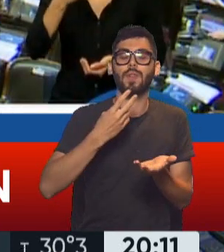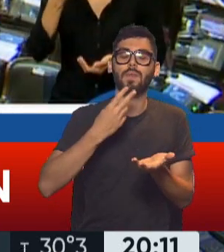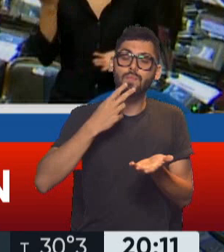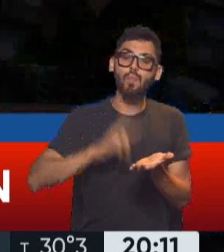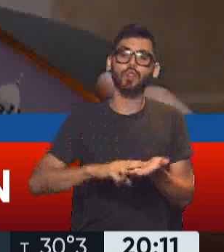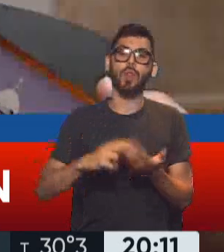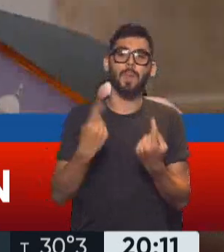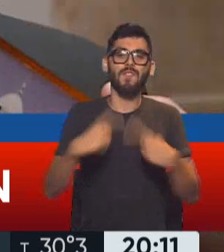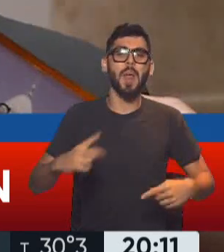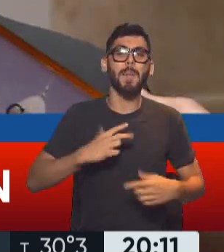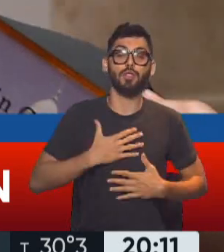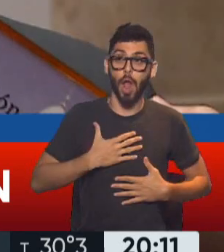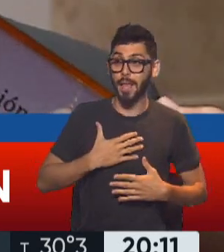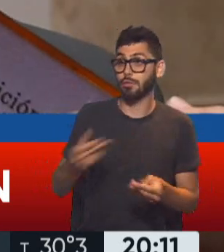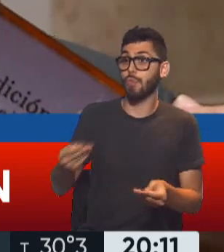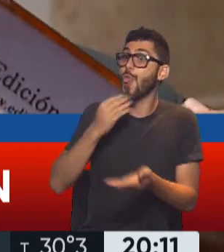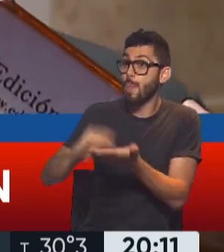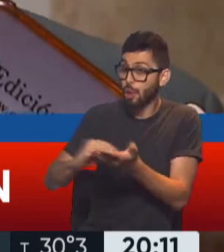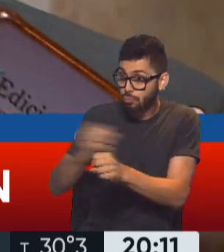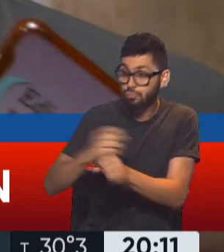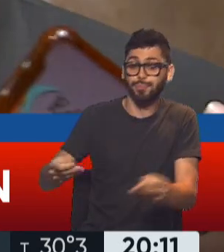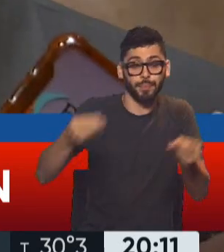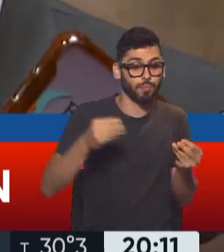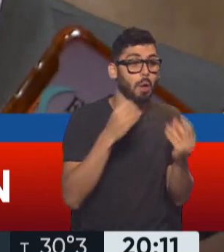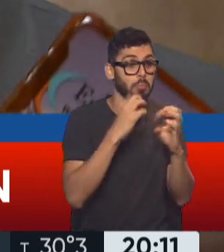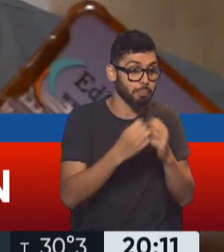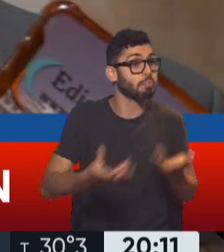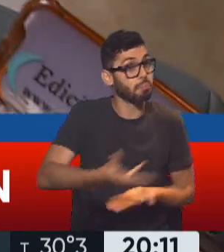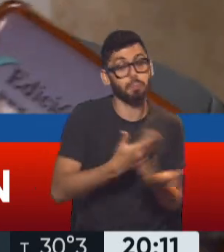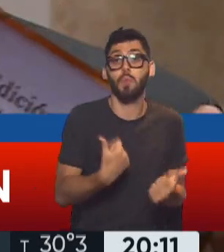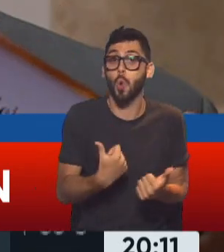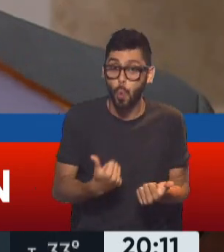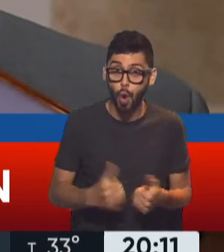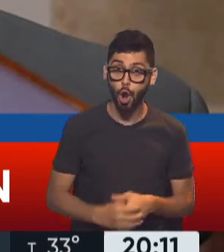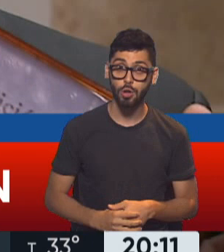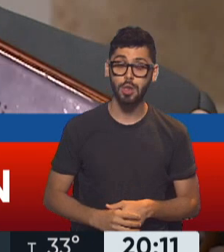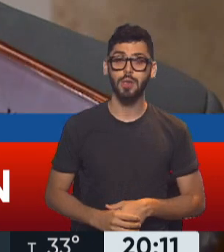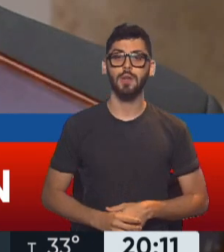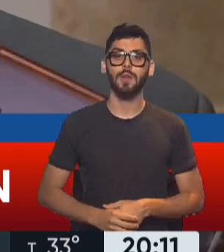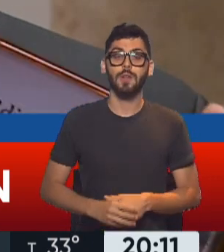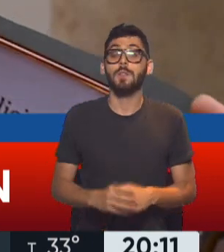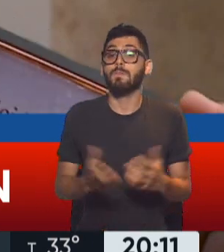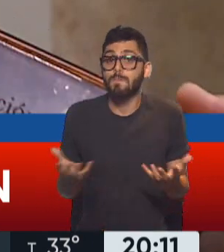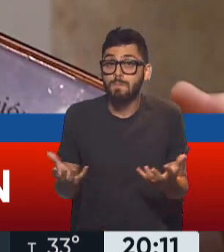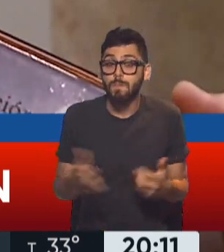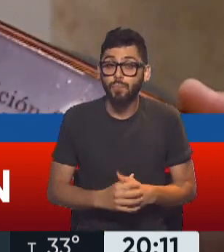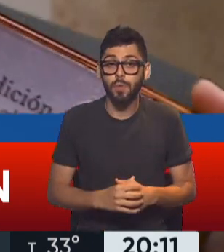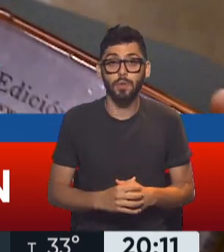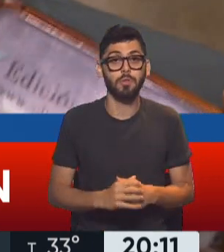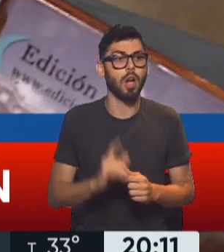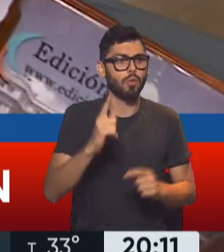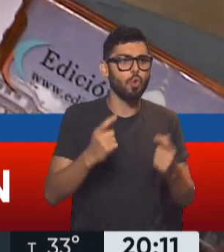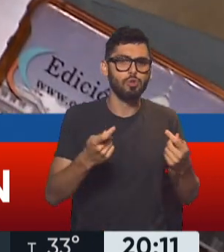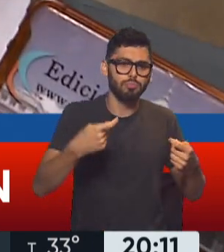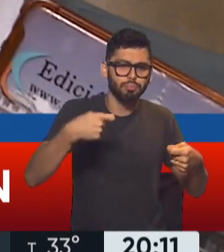bienes personales y ha sido un debate muy rico en la cual, bueno, hubo aportes,